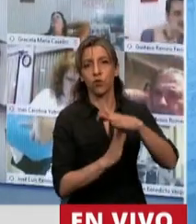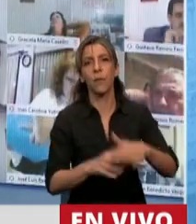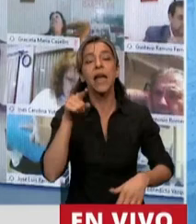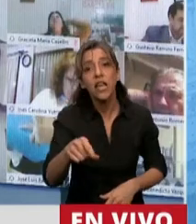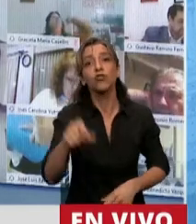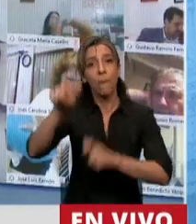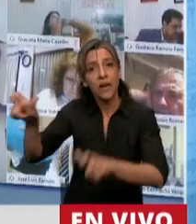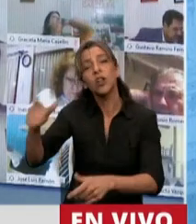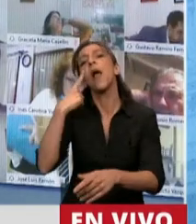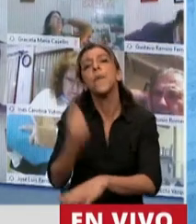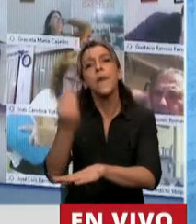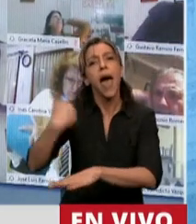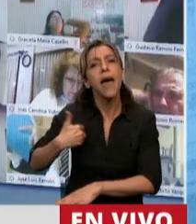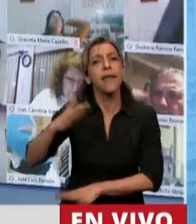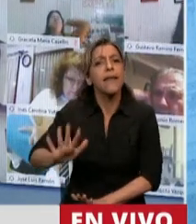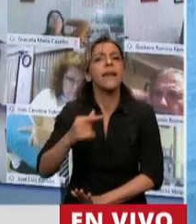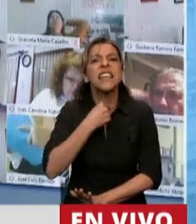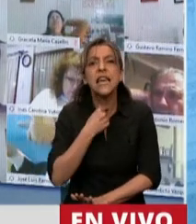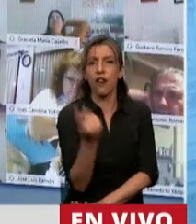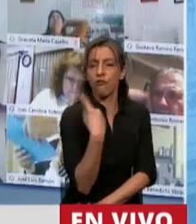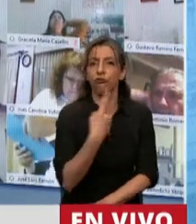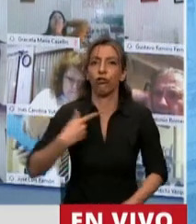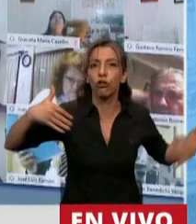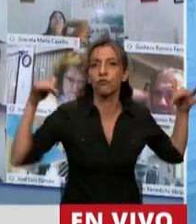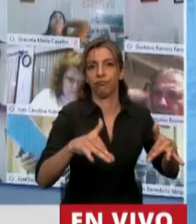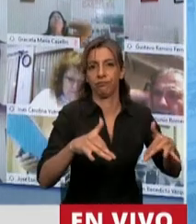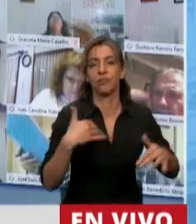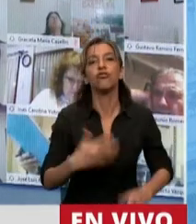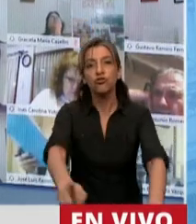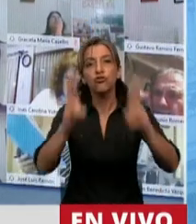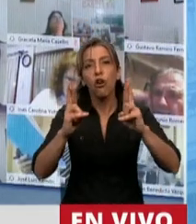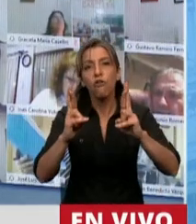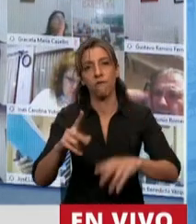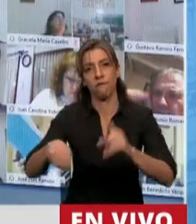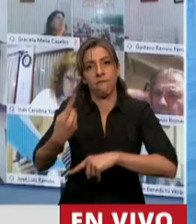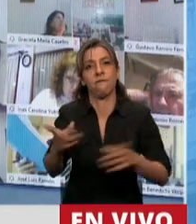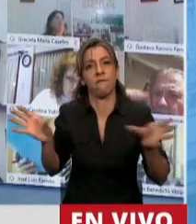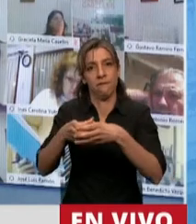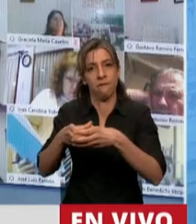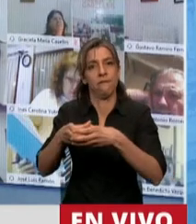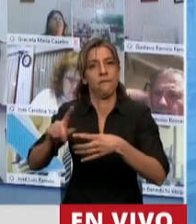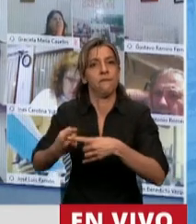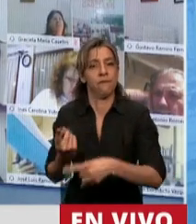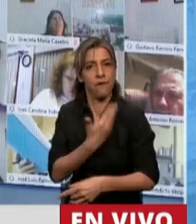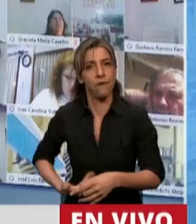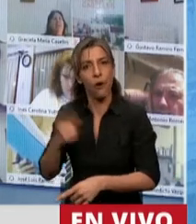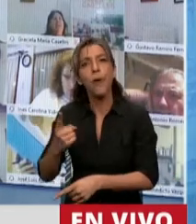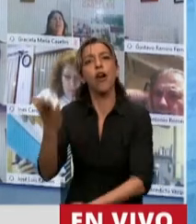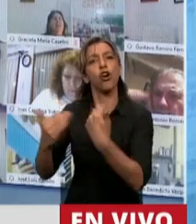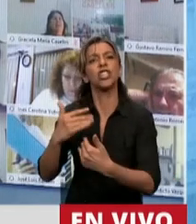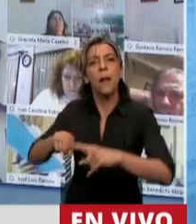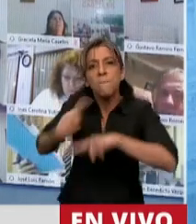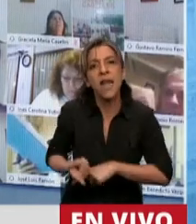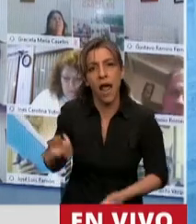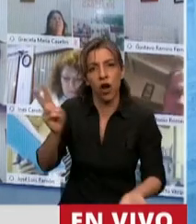Queremos llegar a un acuerdo. Ojalá el oficialismo mañana nos vuelva a convocar. Ojalá lo hagan,